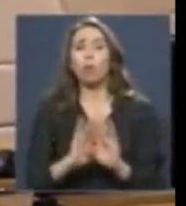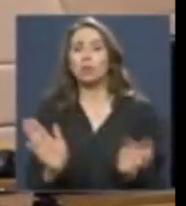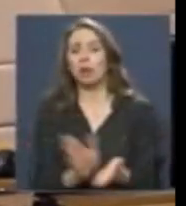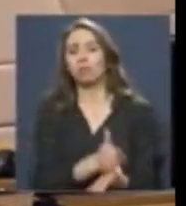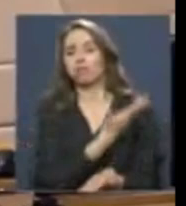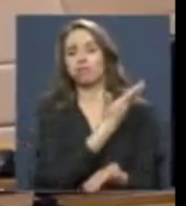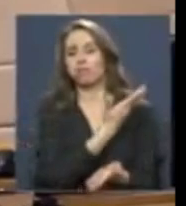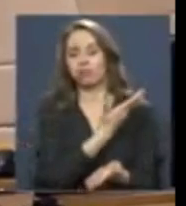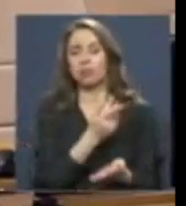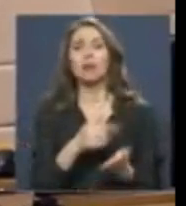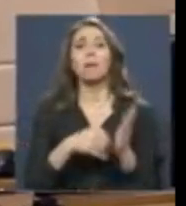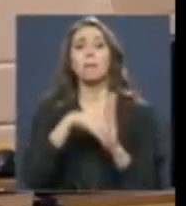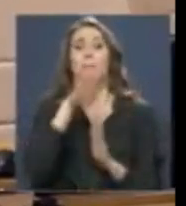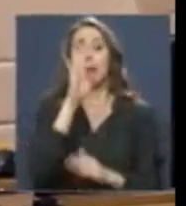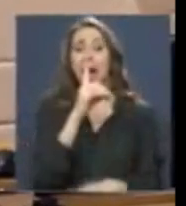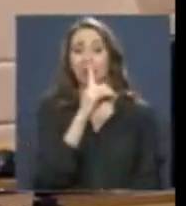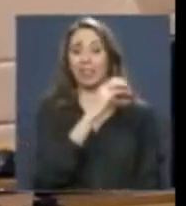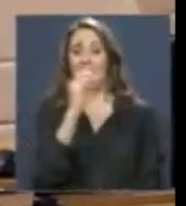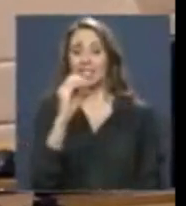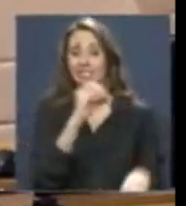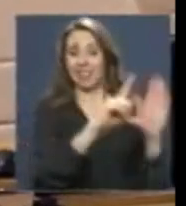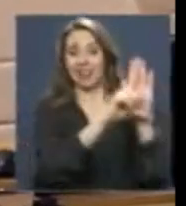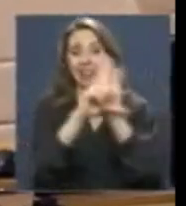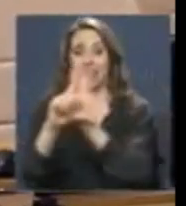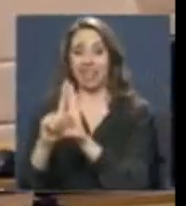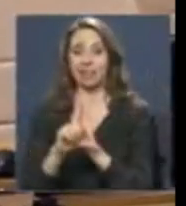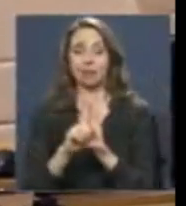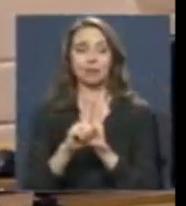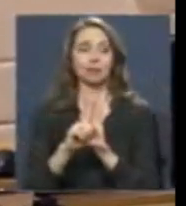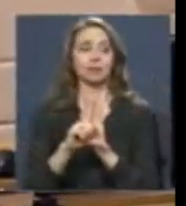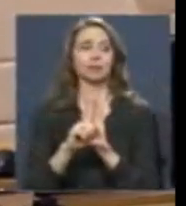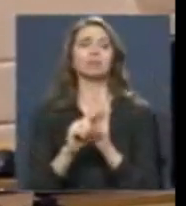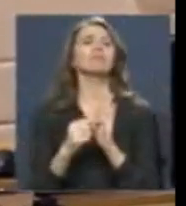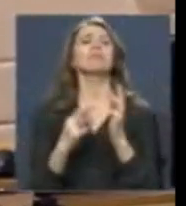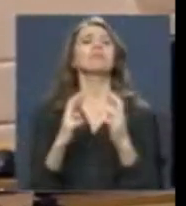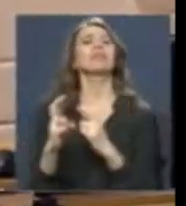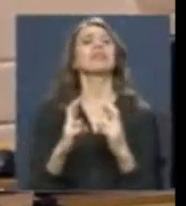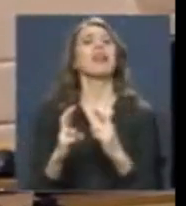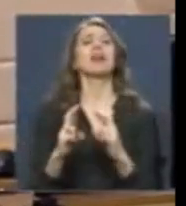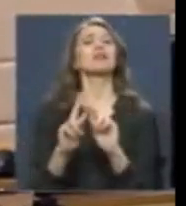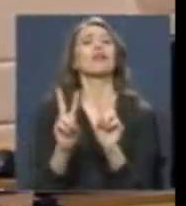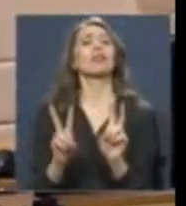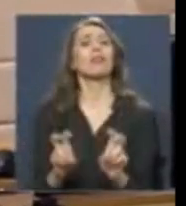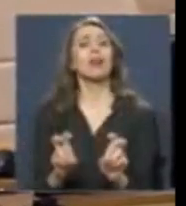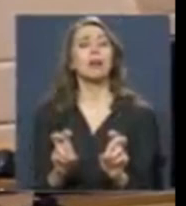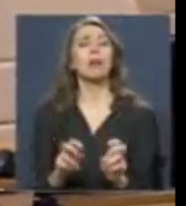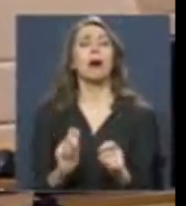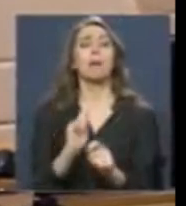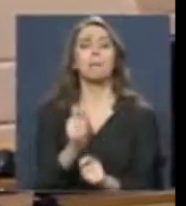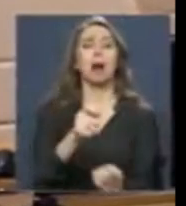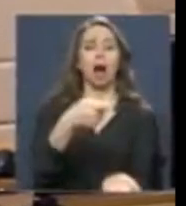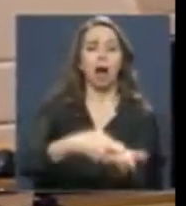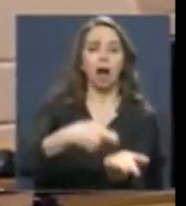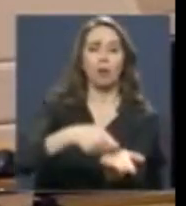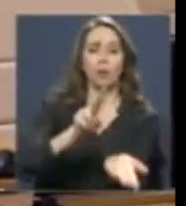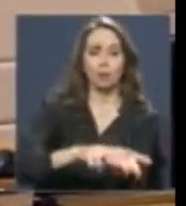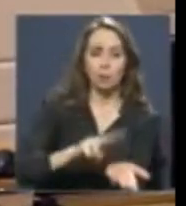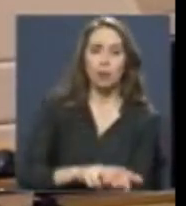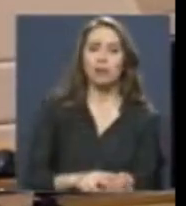la mayor parte de ellas leyes que dicen relación con tributos, con